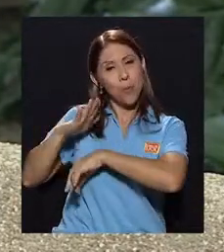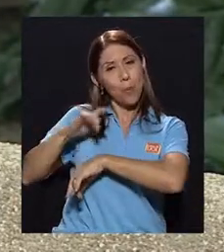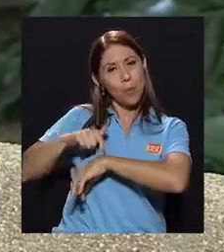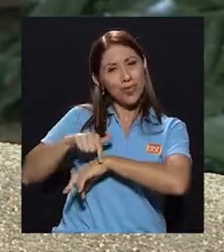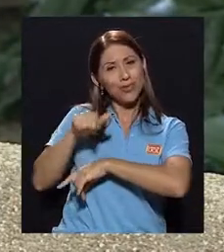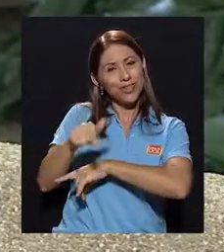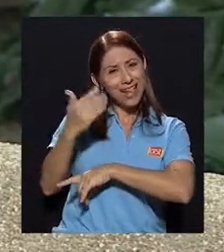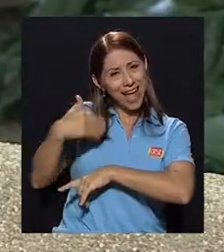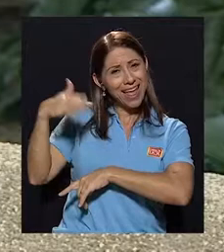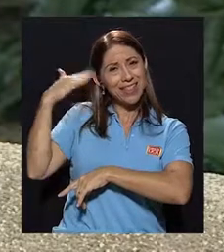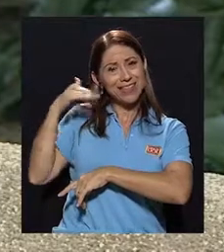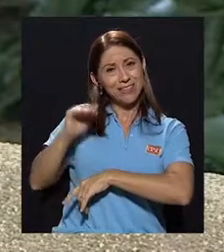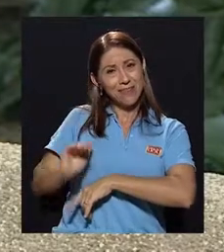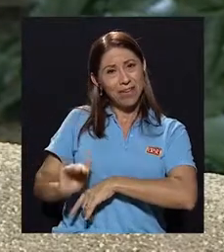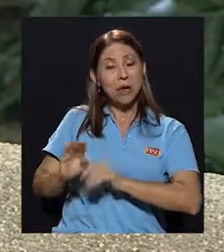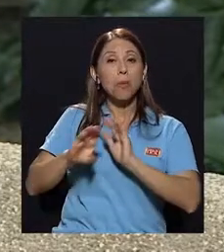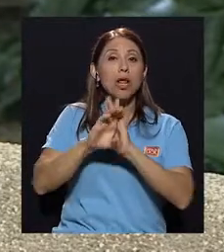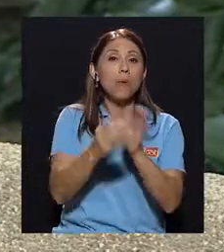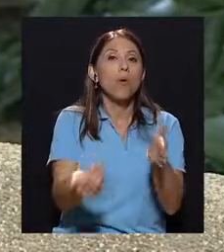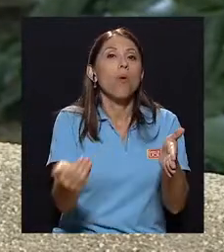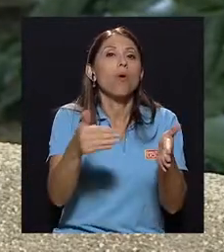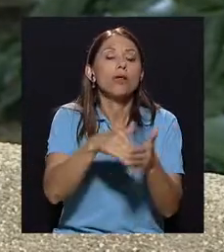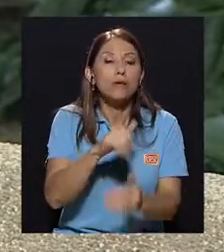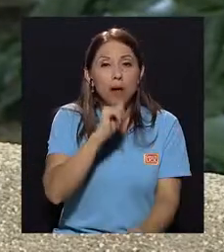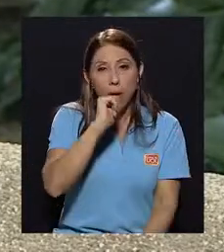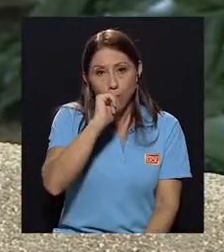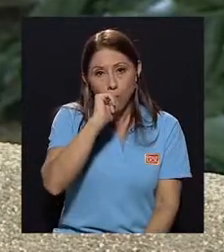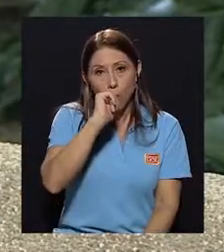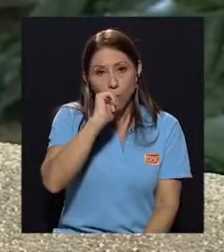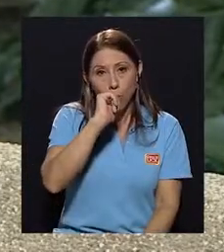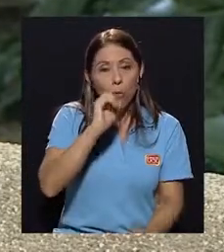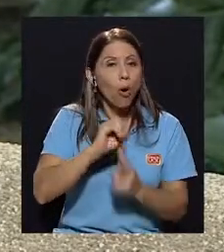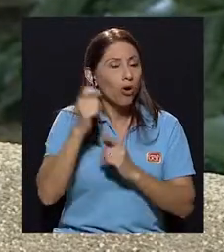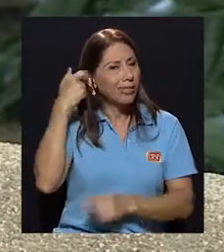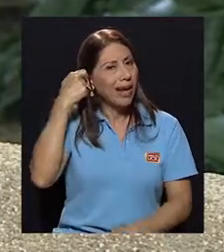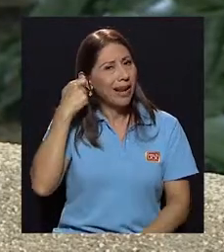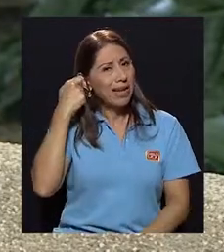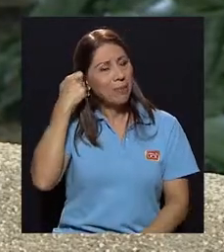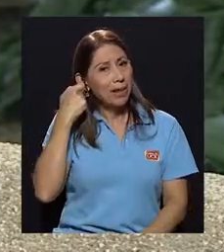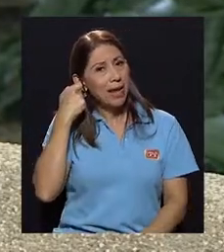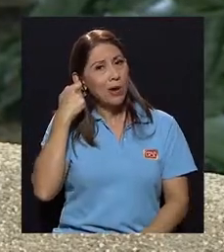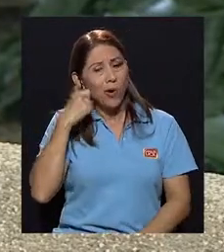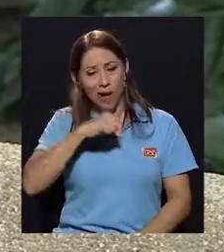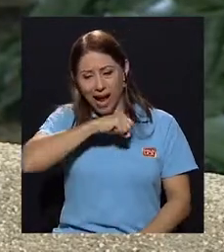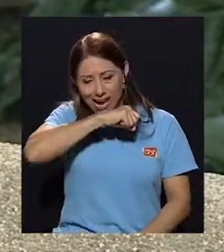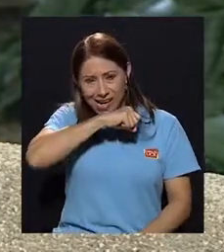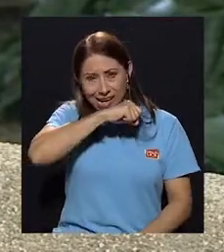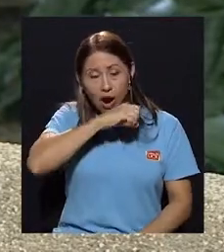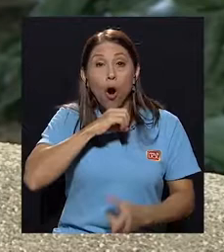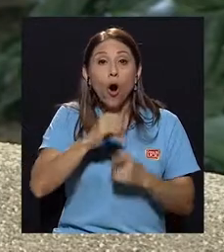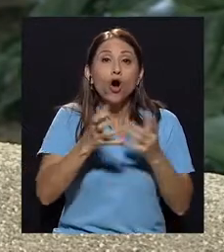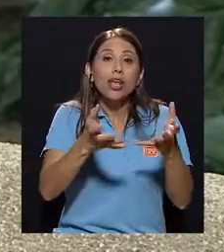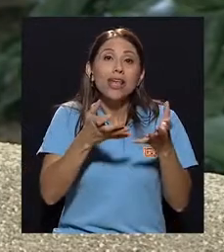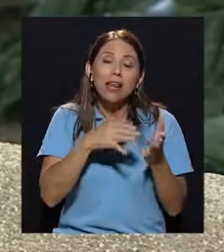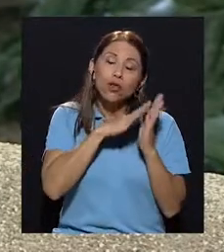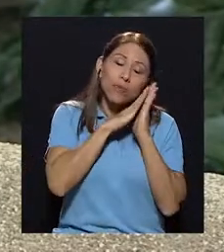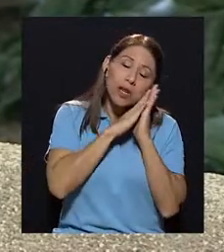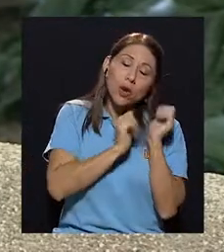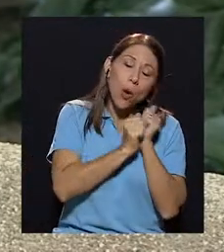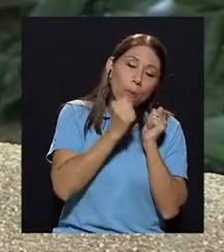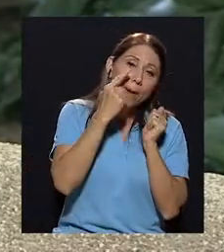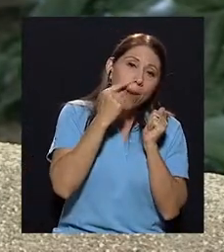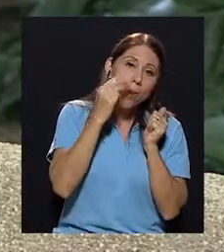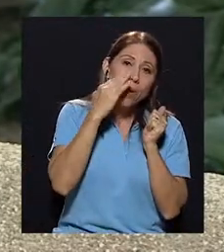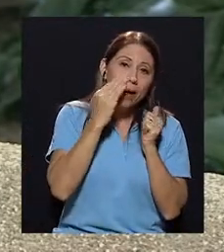que se jalan el pelo, que se muerden o que quieren dormir con papá y mamá y en este caso que de repente papá